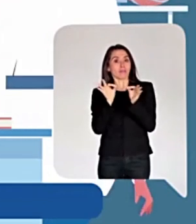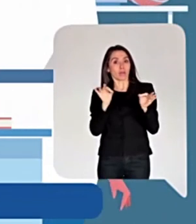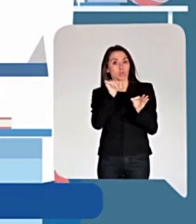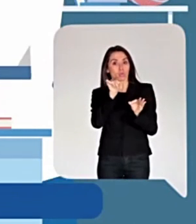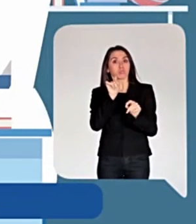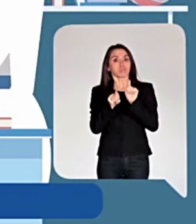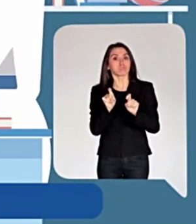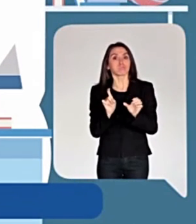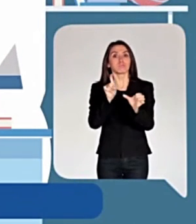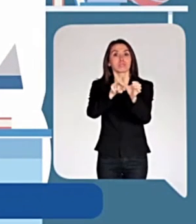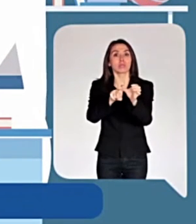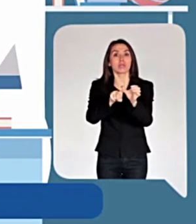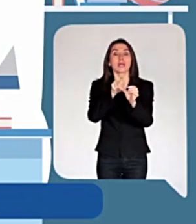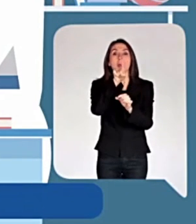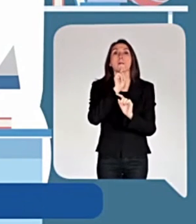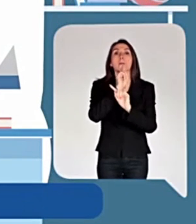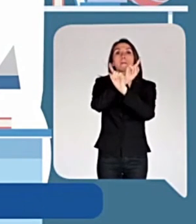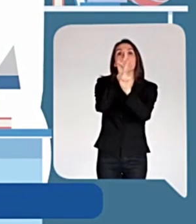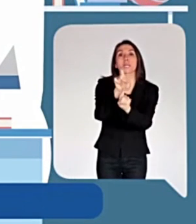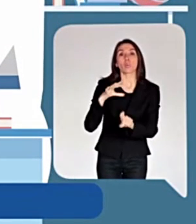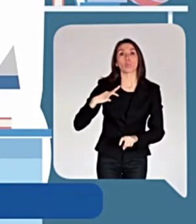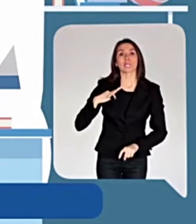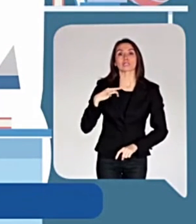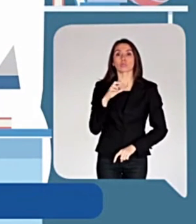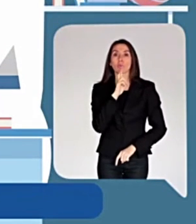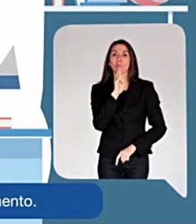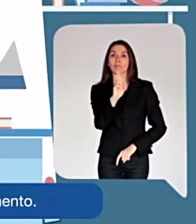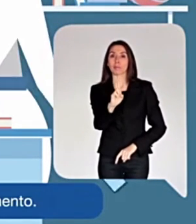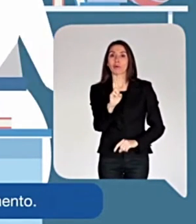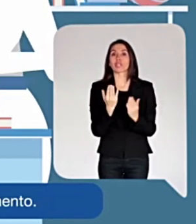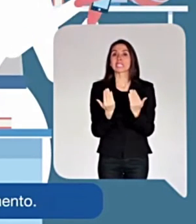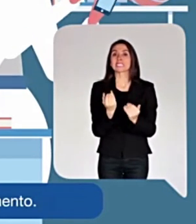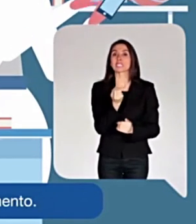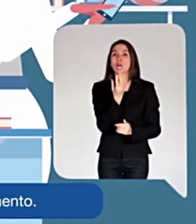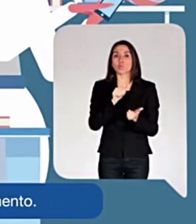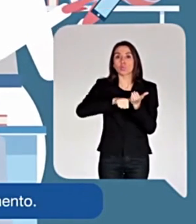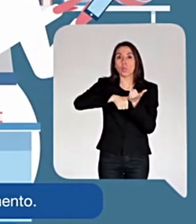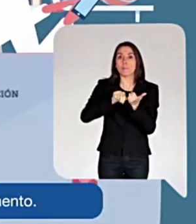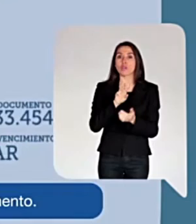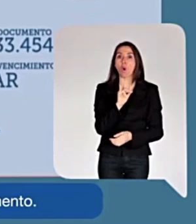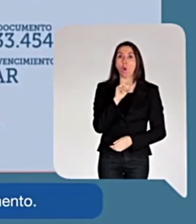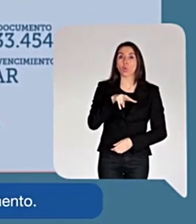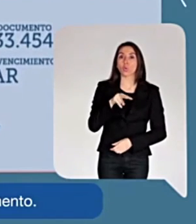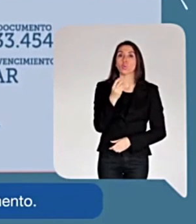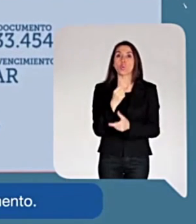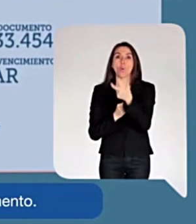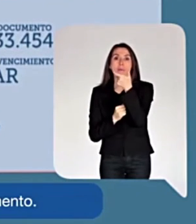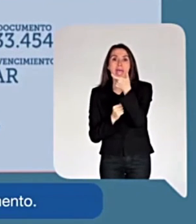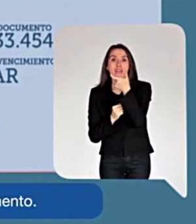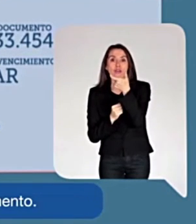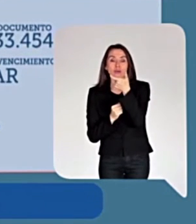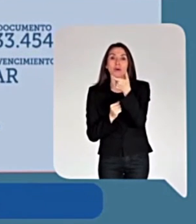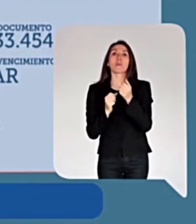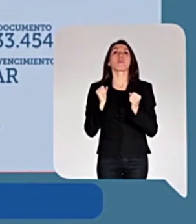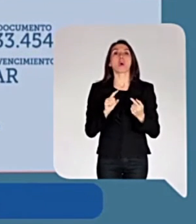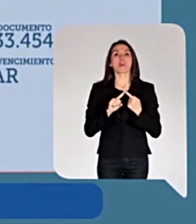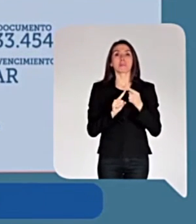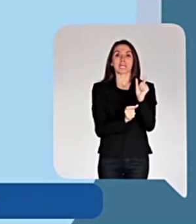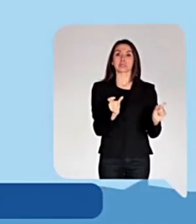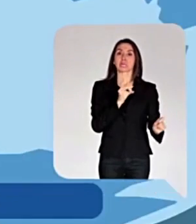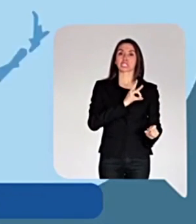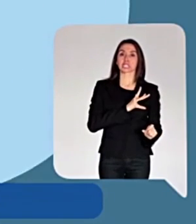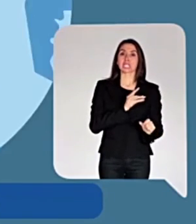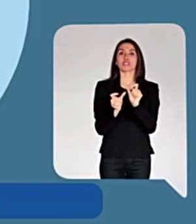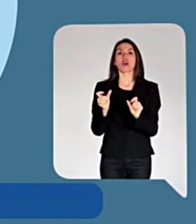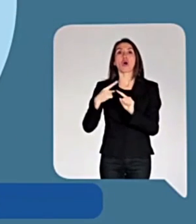constitución para chile.cl y respondiendo a la consulta ciudadana. Solo necesitarás tu número de RUN y número de documento. Podrán